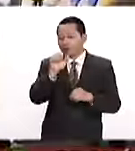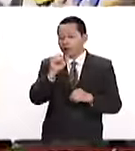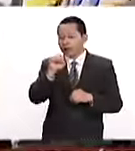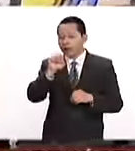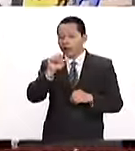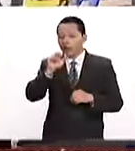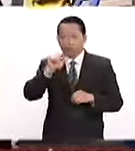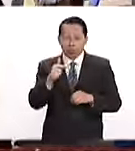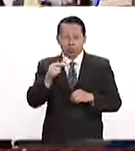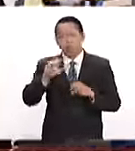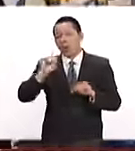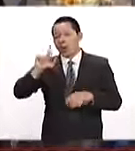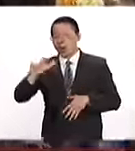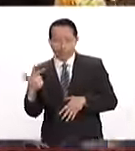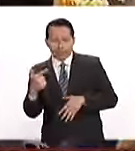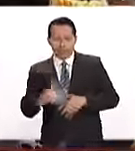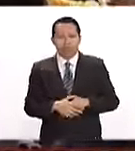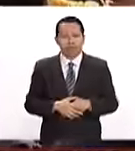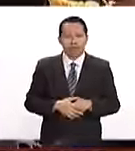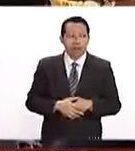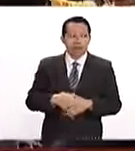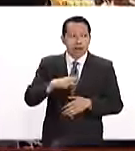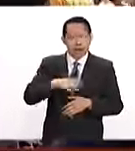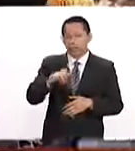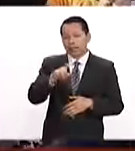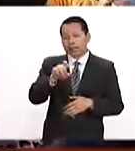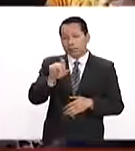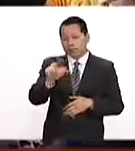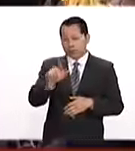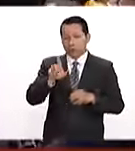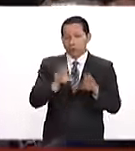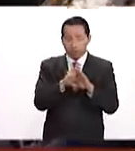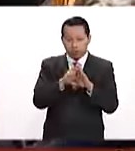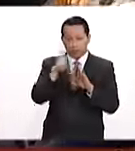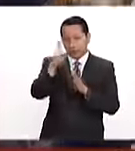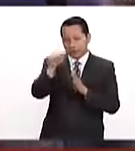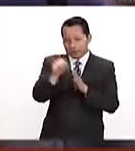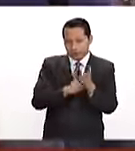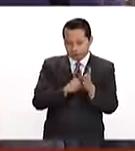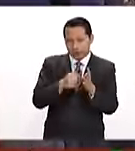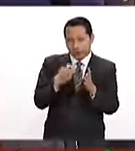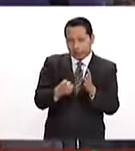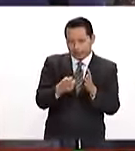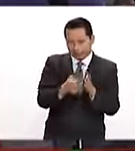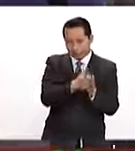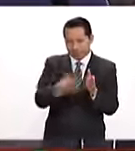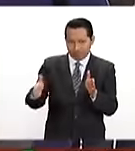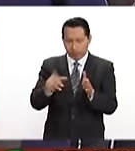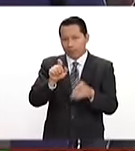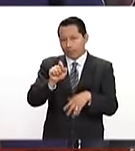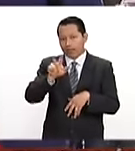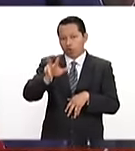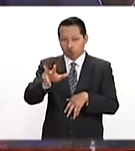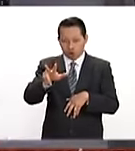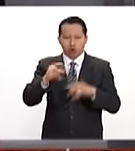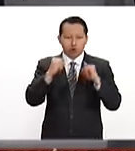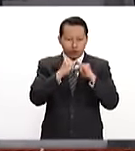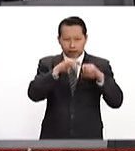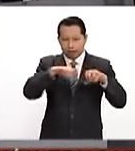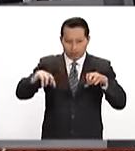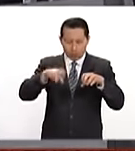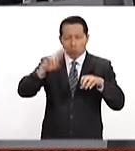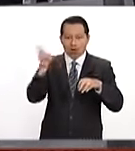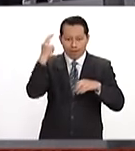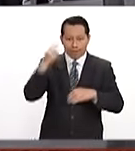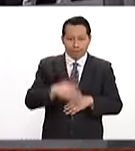Exactamente 567 son los estudiantes que cursarán un semestre esta primavera en 28 instituciones de la